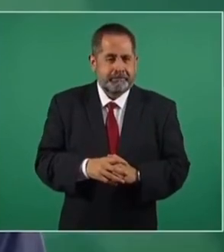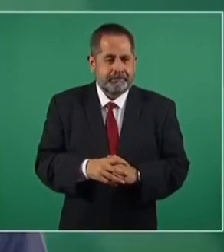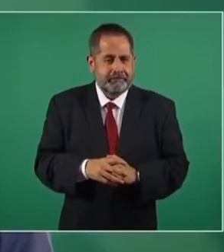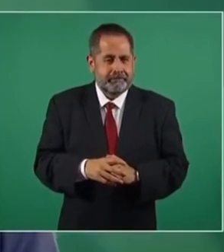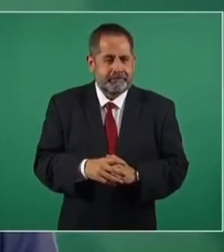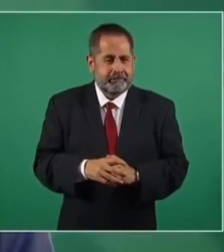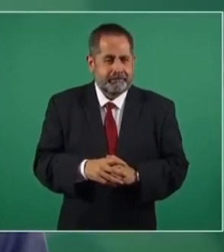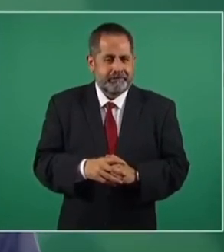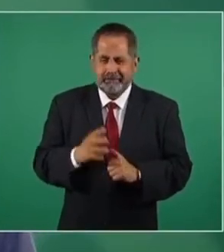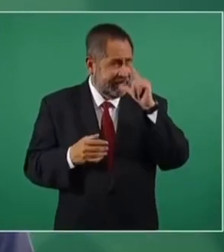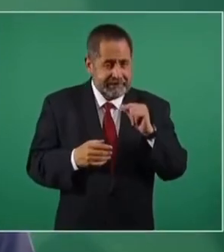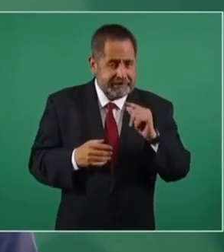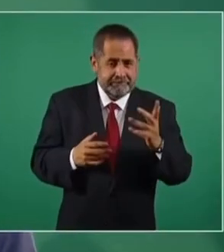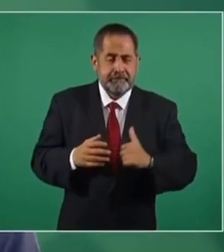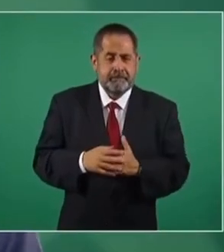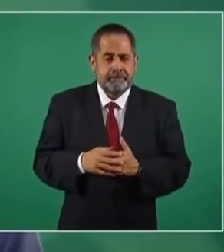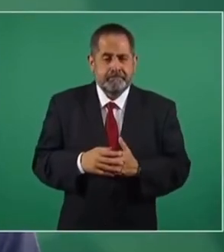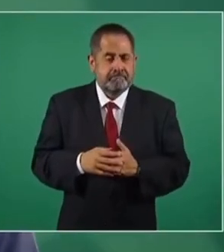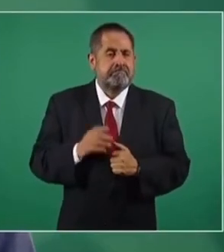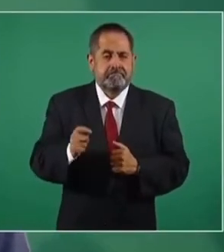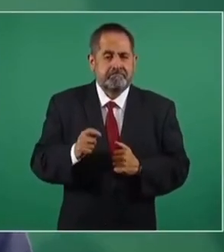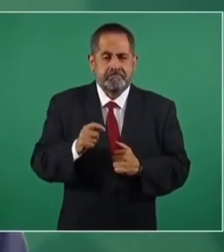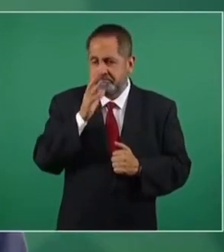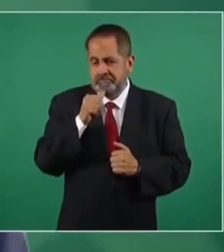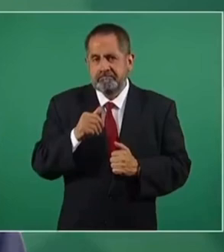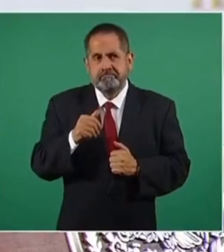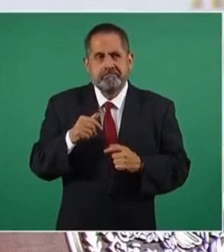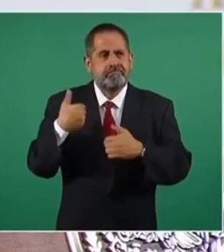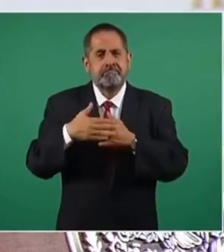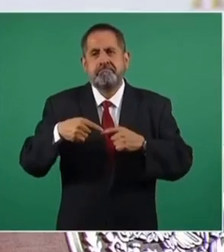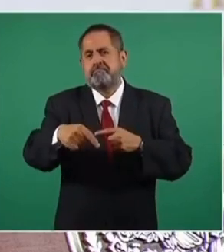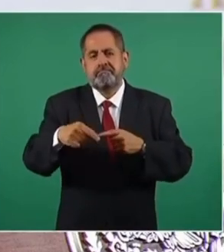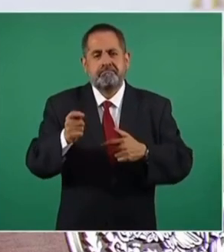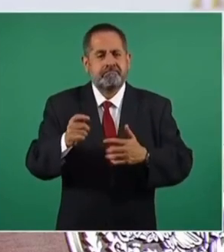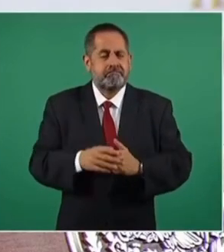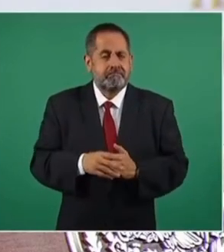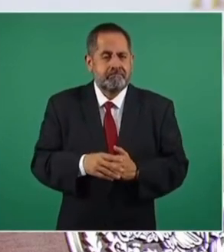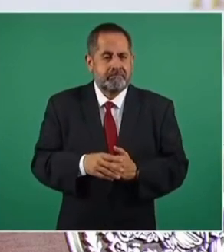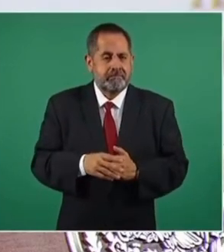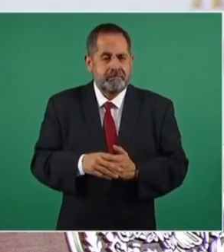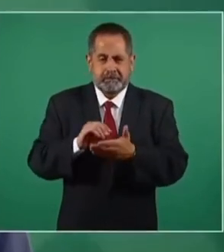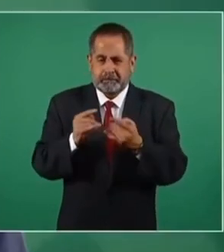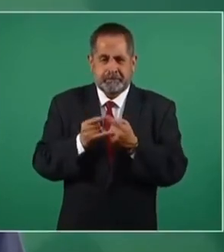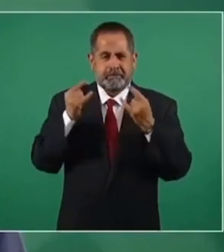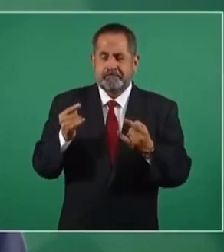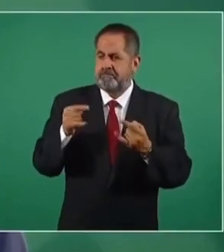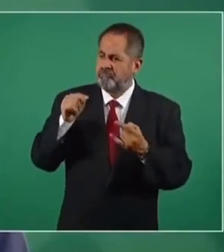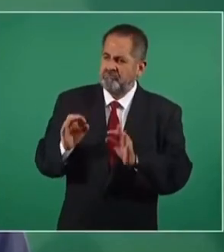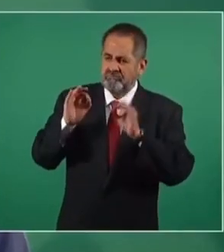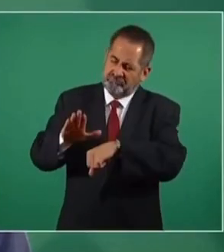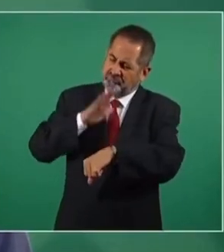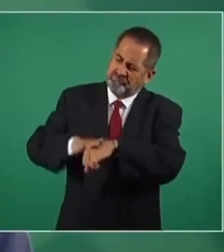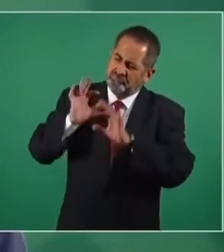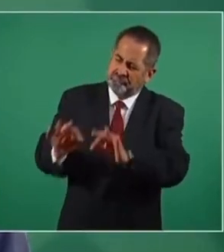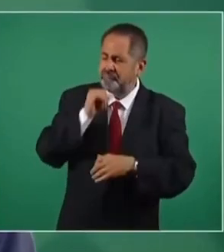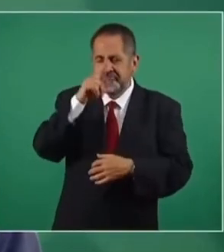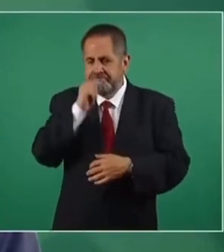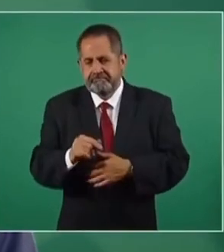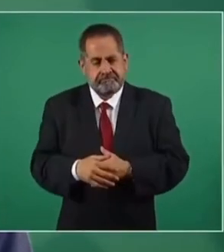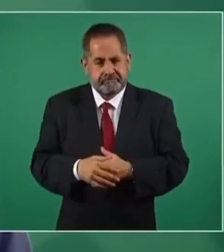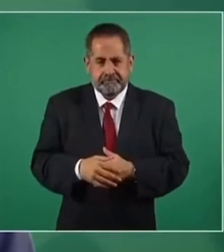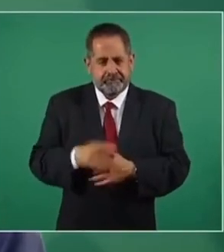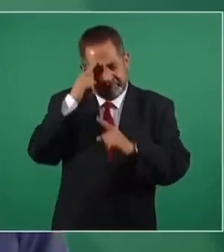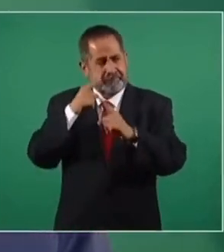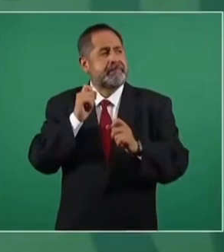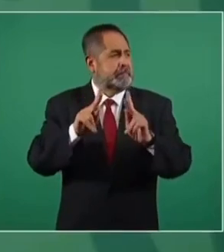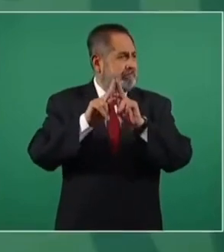por más que se haya hecho, no vamos a poder acreditar, históricamente, a nuestro gobierno. Además, es un desafío